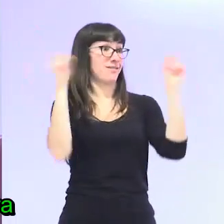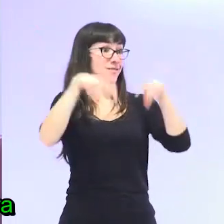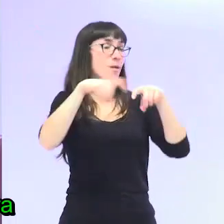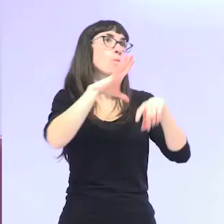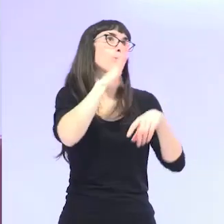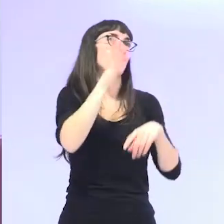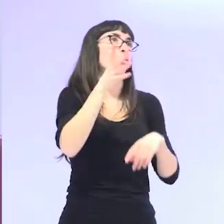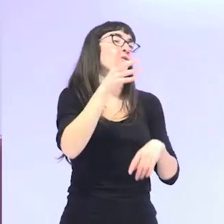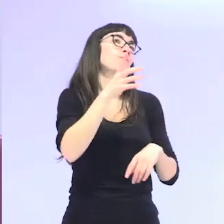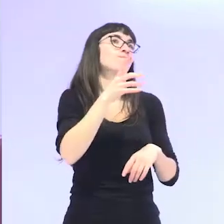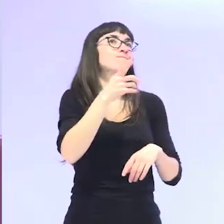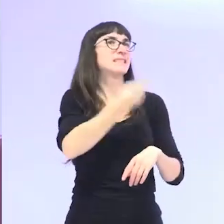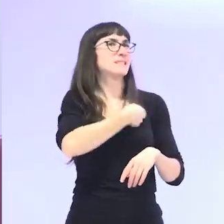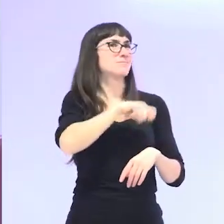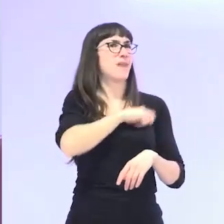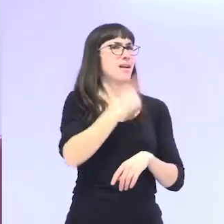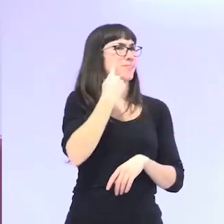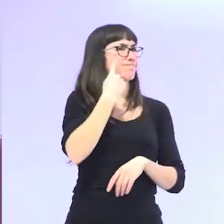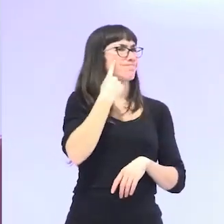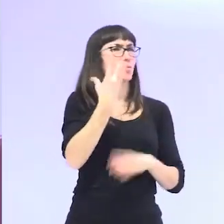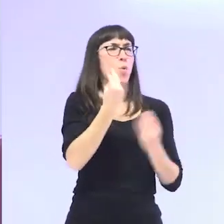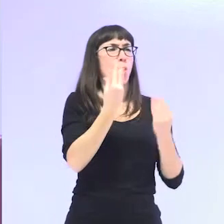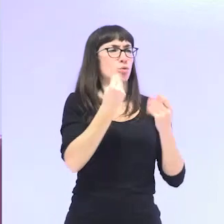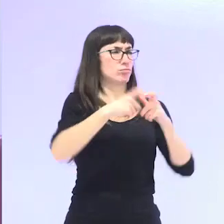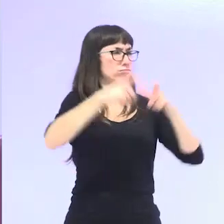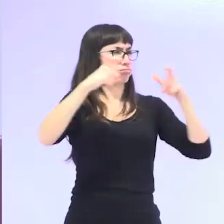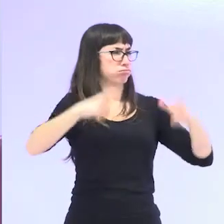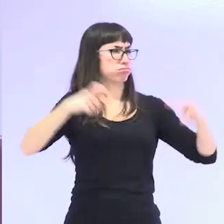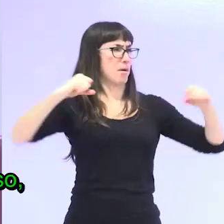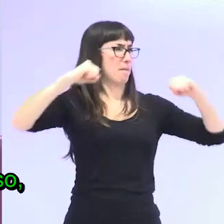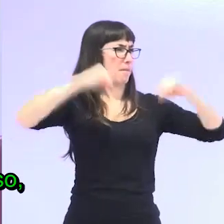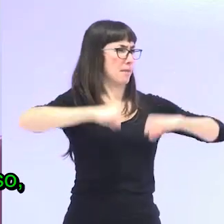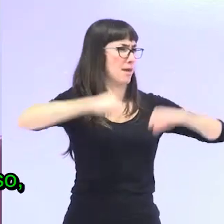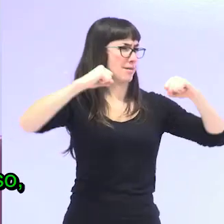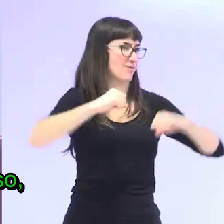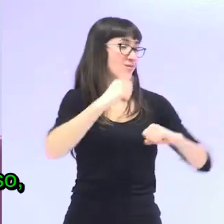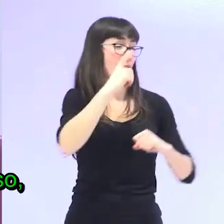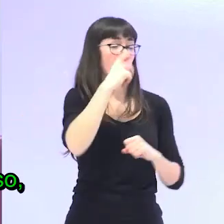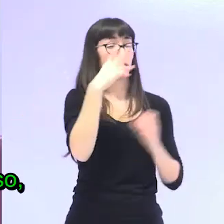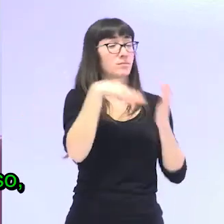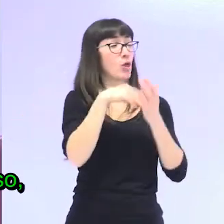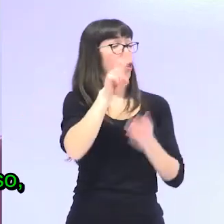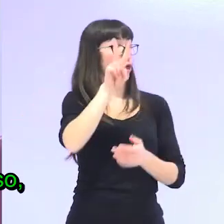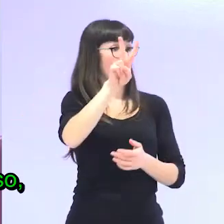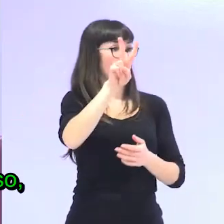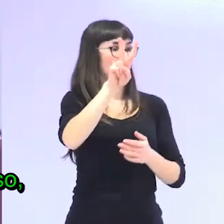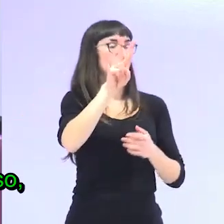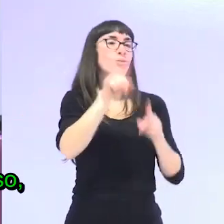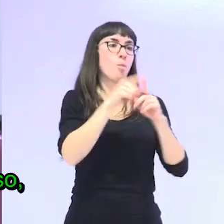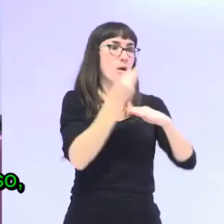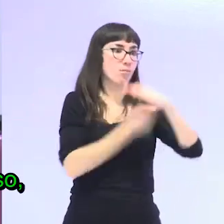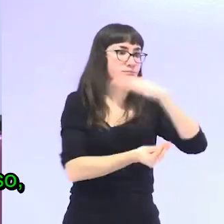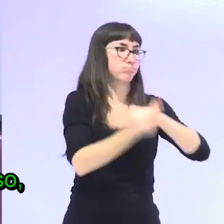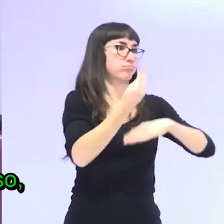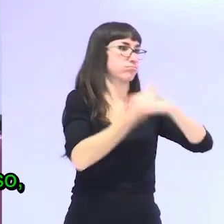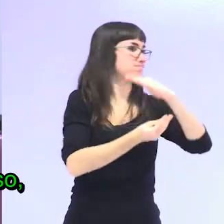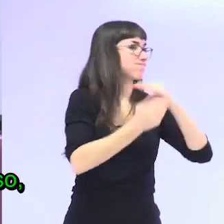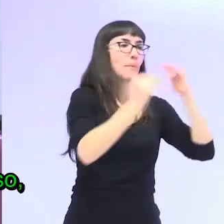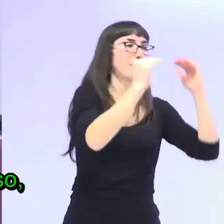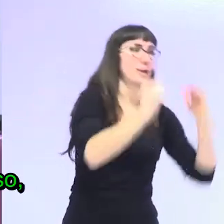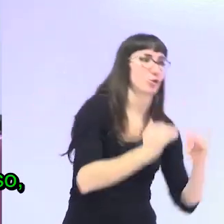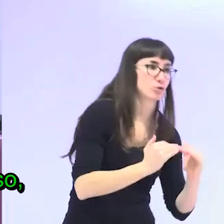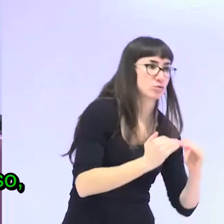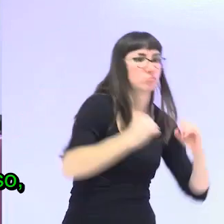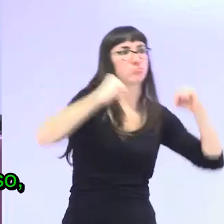era uno de los países más envejecidos en el año 2002. Habíamos tenido un decrecimiento inmenso, que todavía